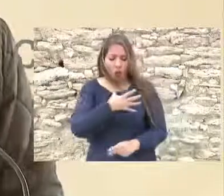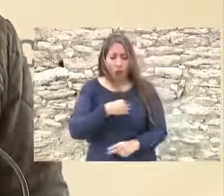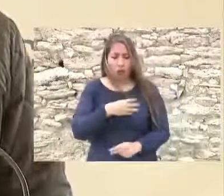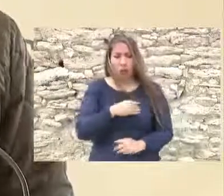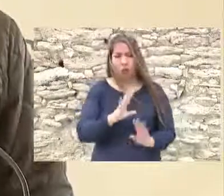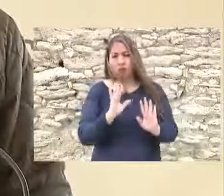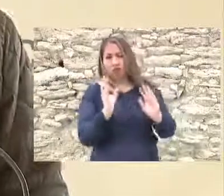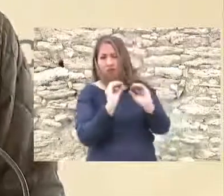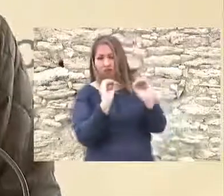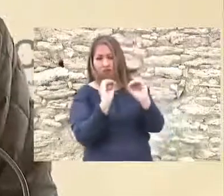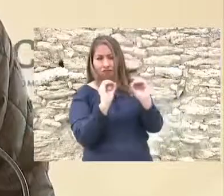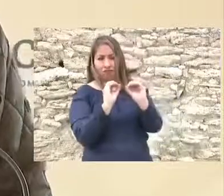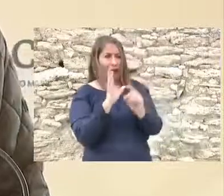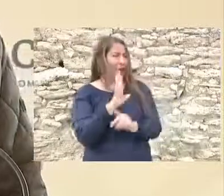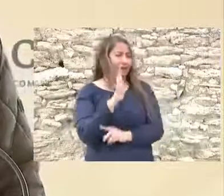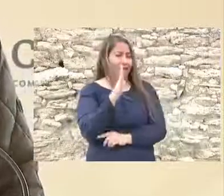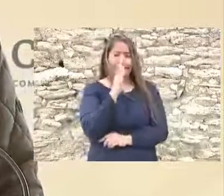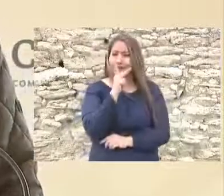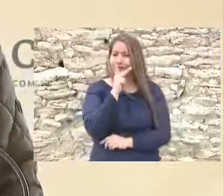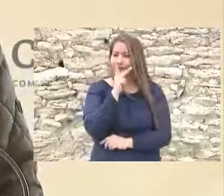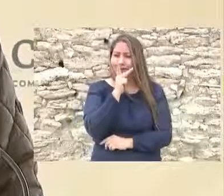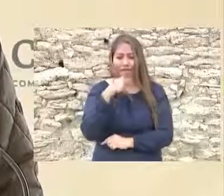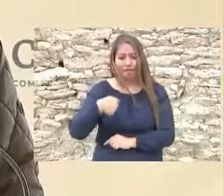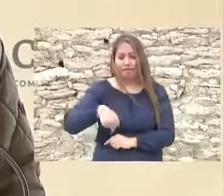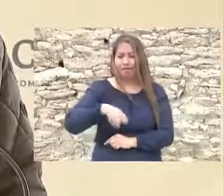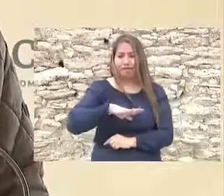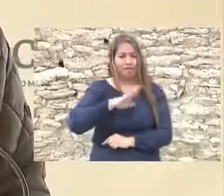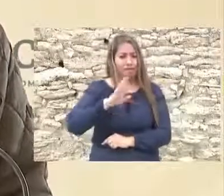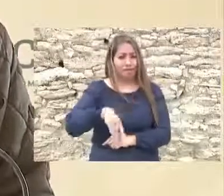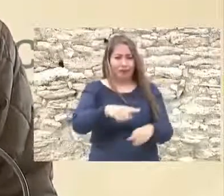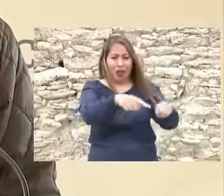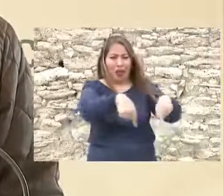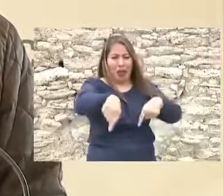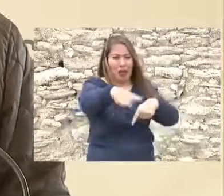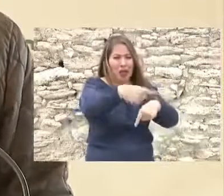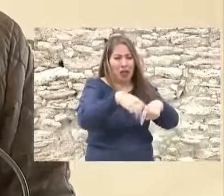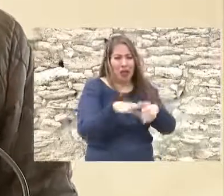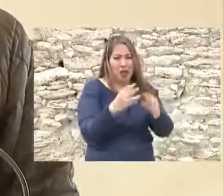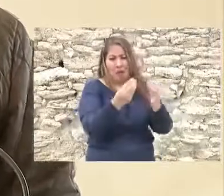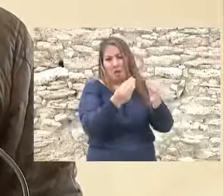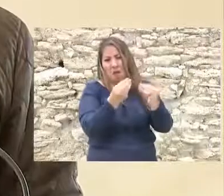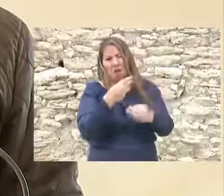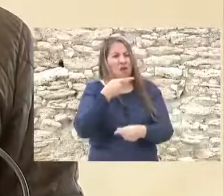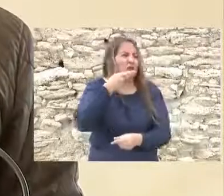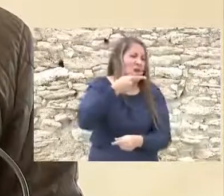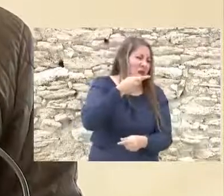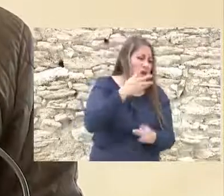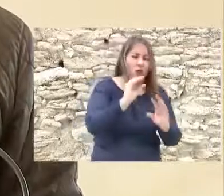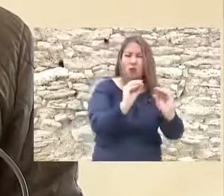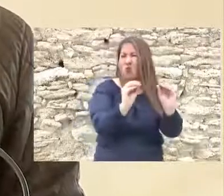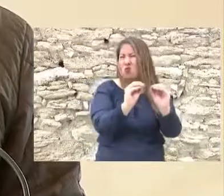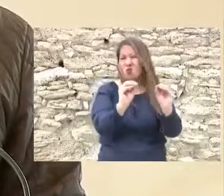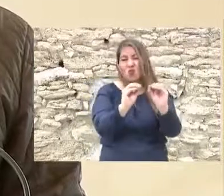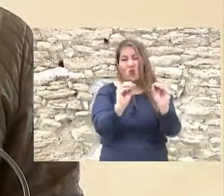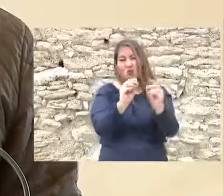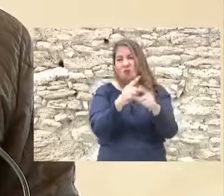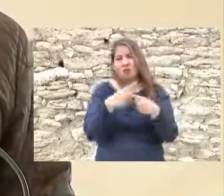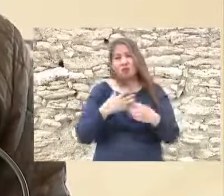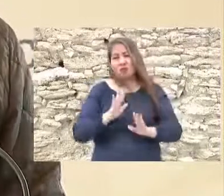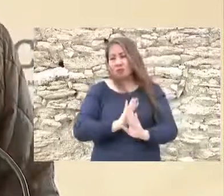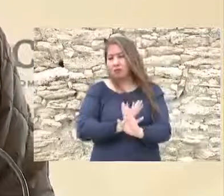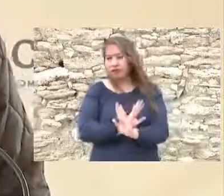dicen de que no que este el funeral va a ser distinto no oficial